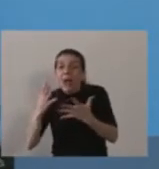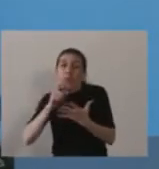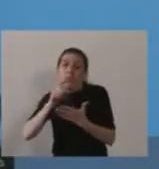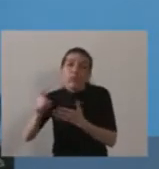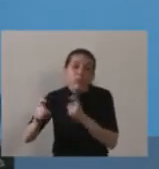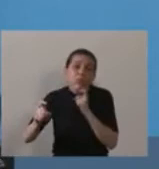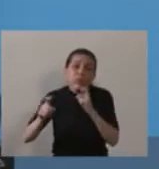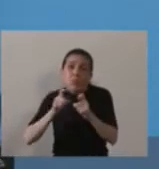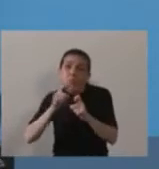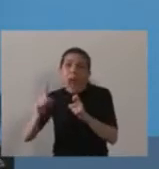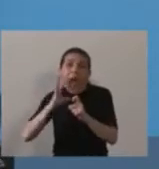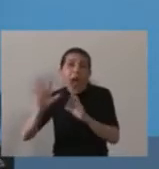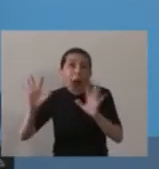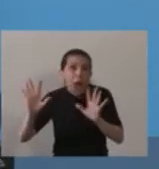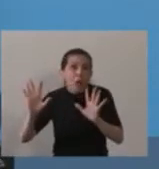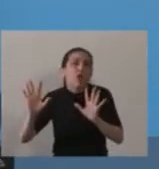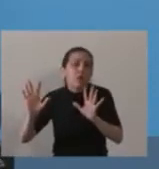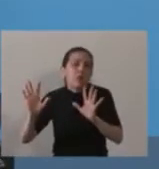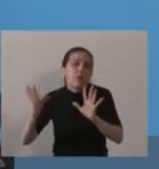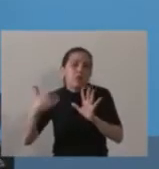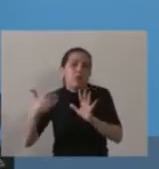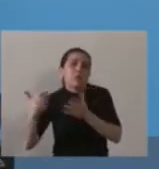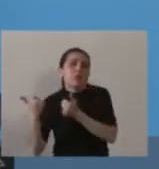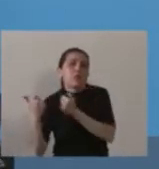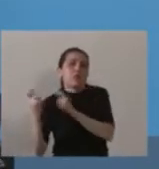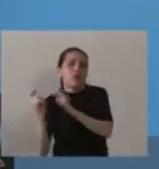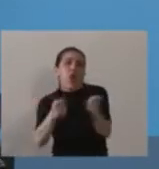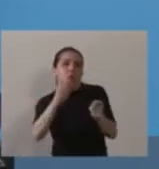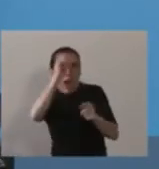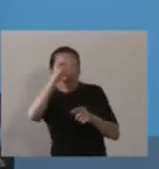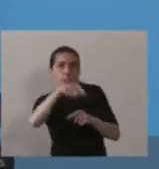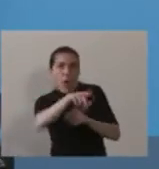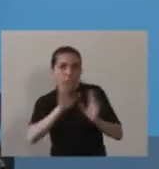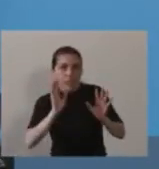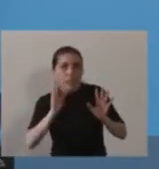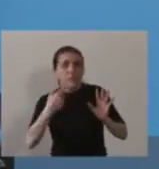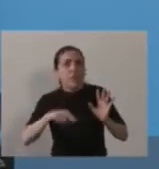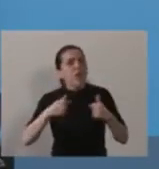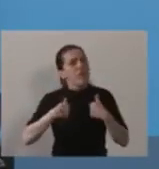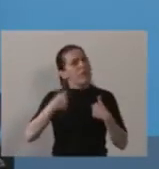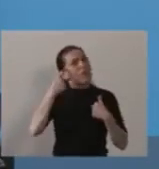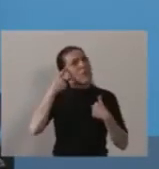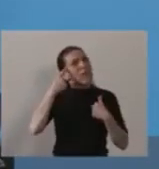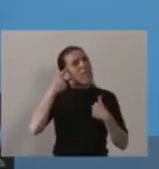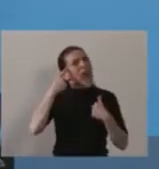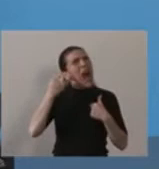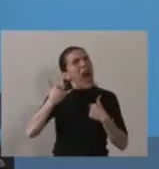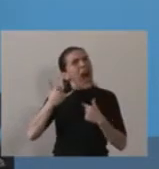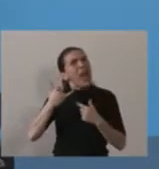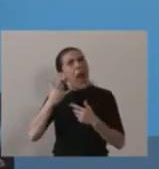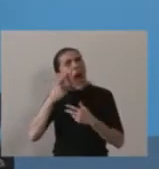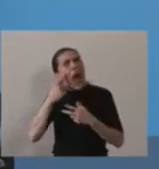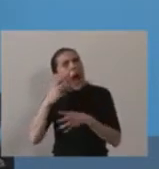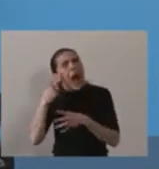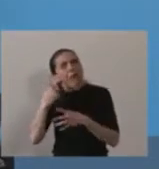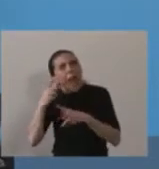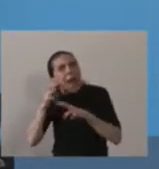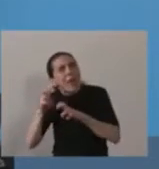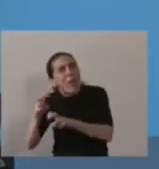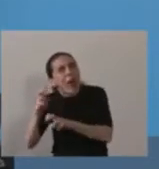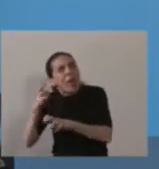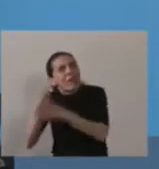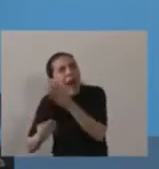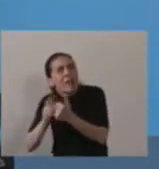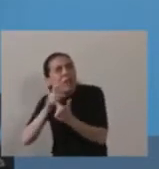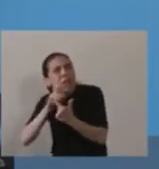eso obviamente lo pondremos a disposición de la justicia. Pero no estamos pensando en buscar irregularidades, estamos pensando en mantener en pie